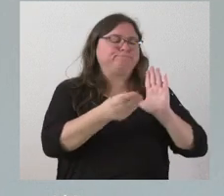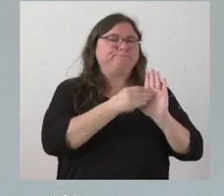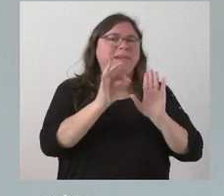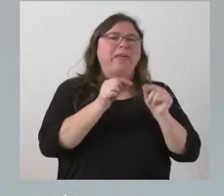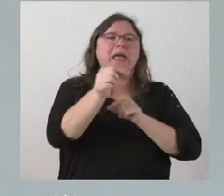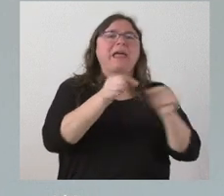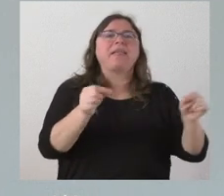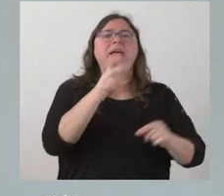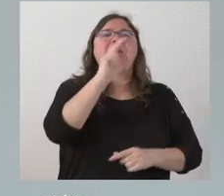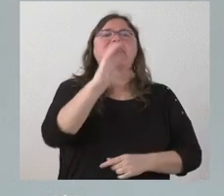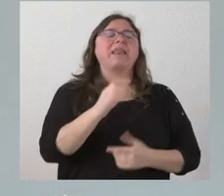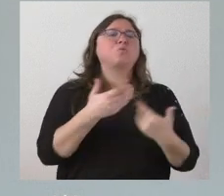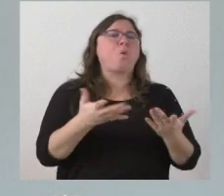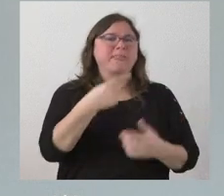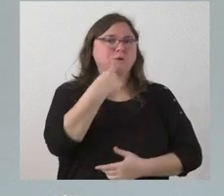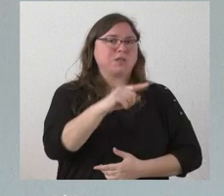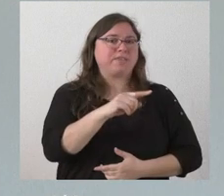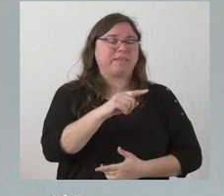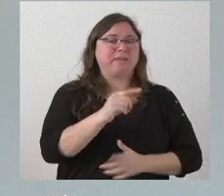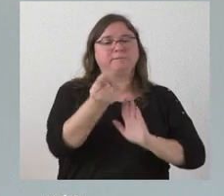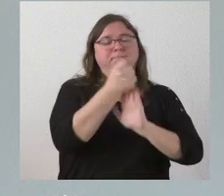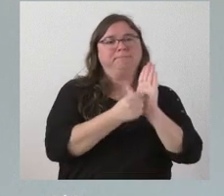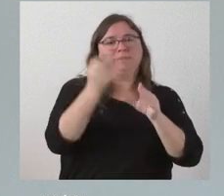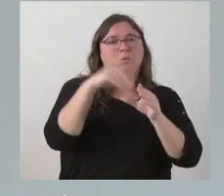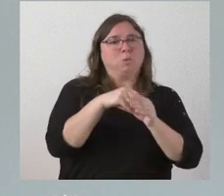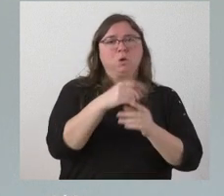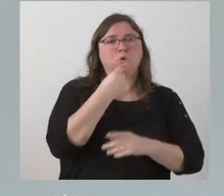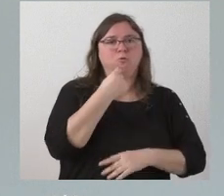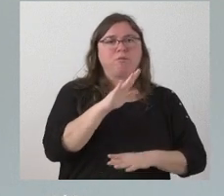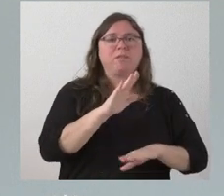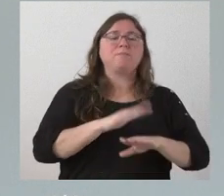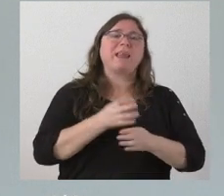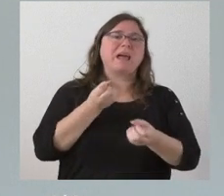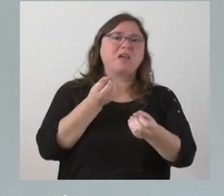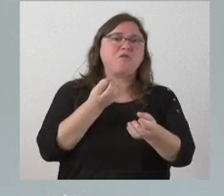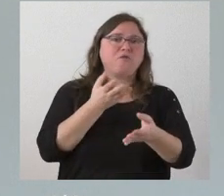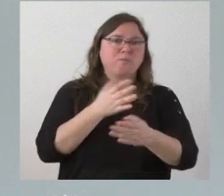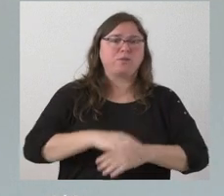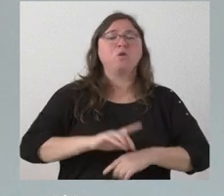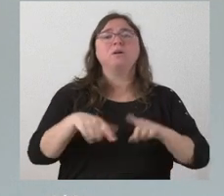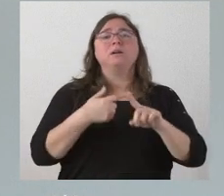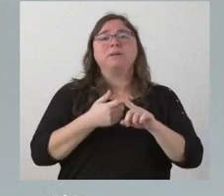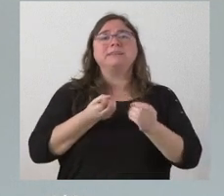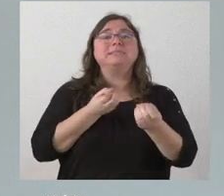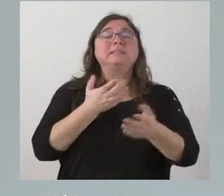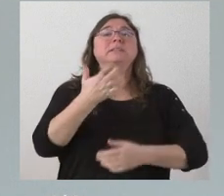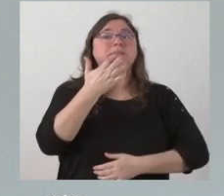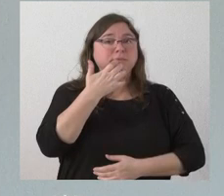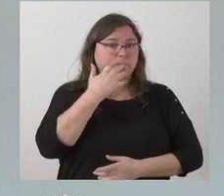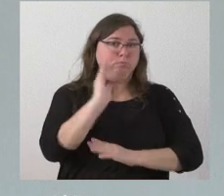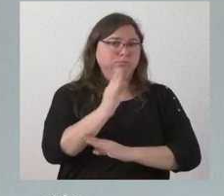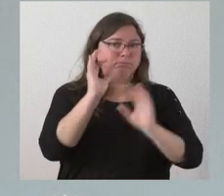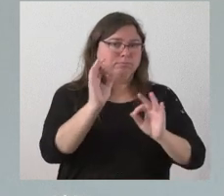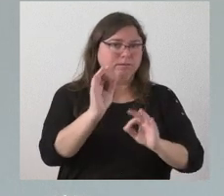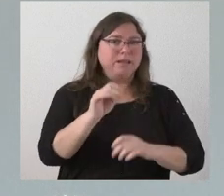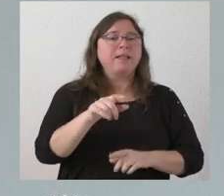del criterio sistemático en la estabilización de la información en comunicación que se remite sin perjuicio lógicamente que las